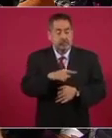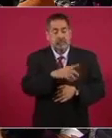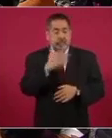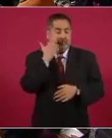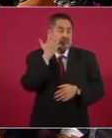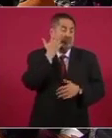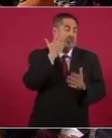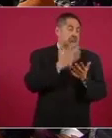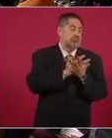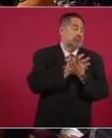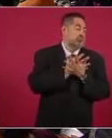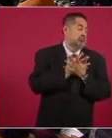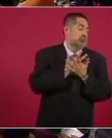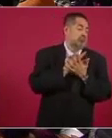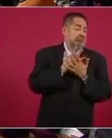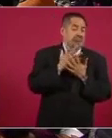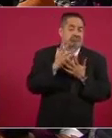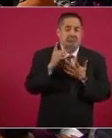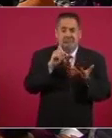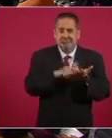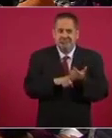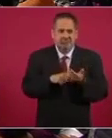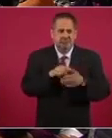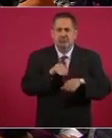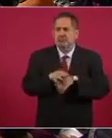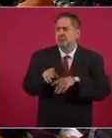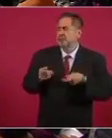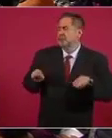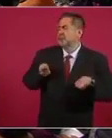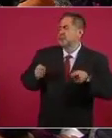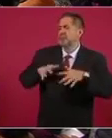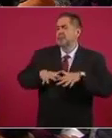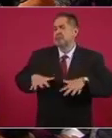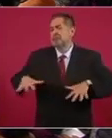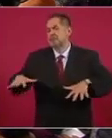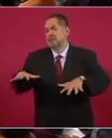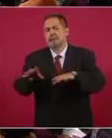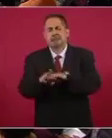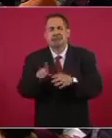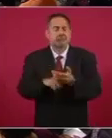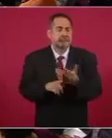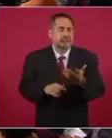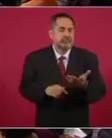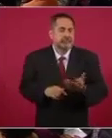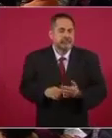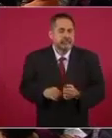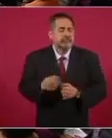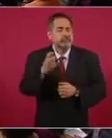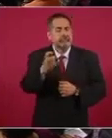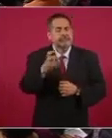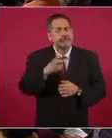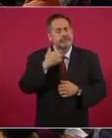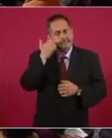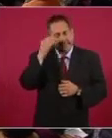que llegaron a tener muchísima influencia. Entonces, lo que queremos